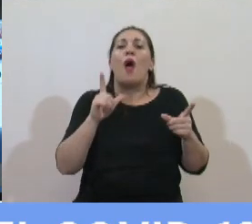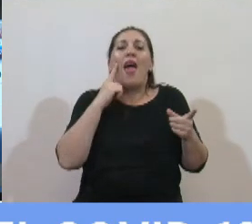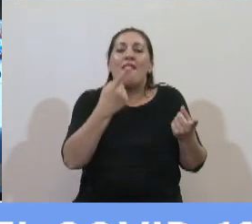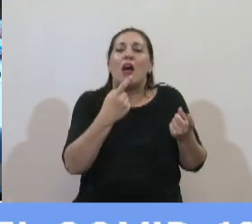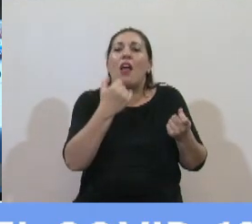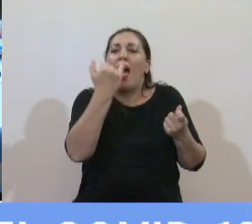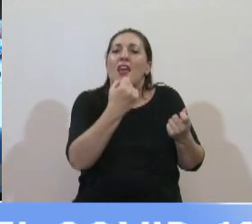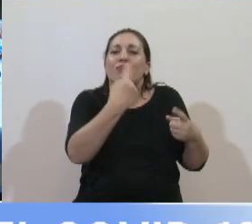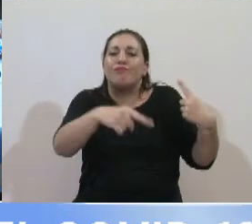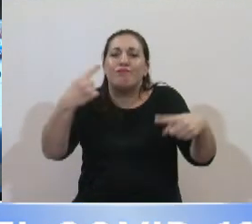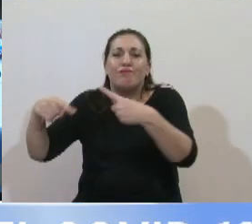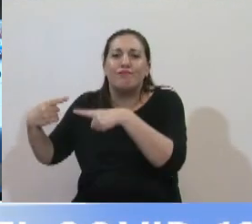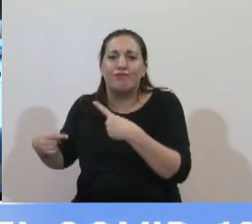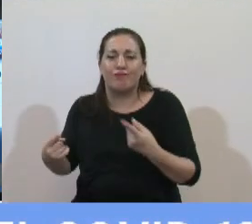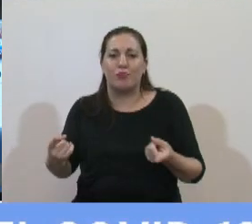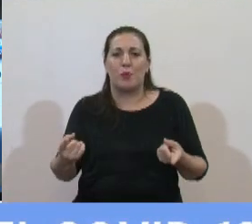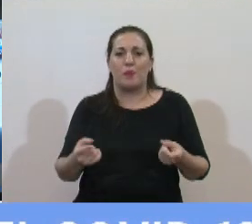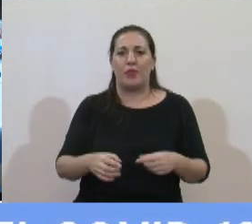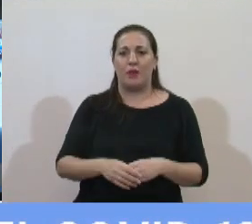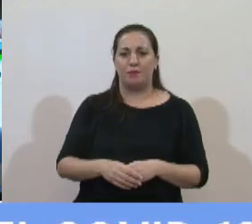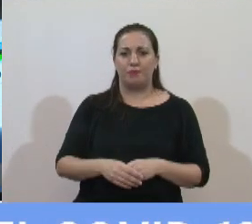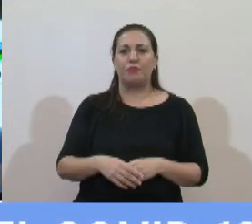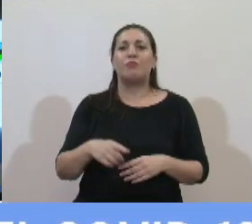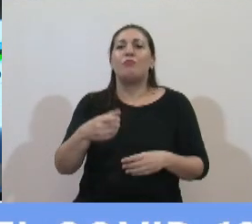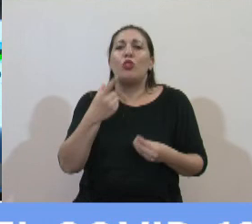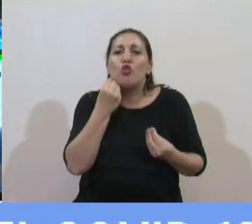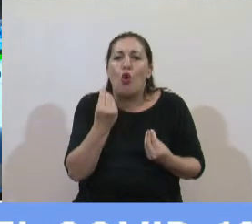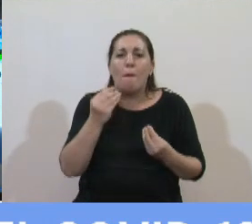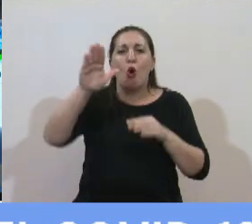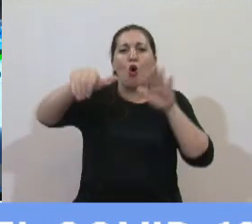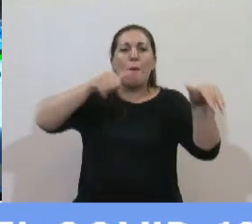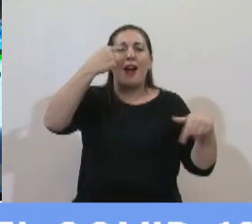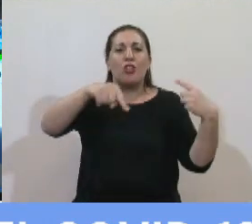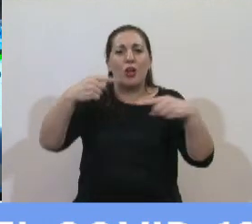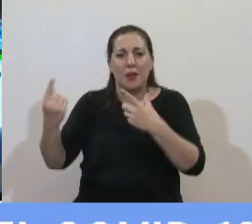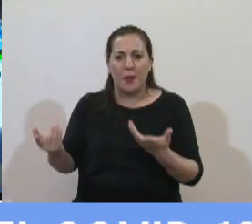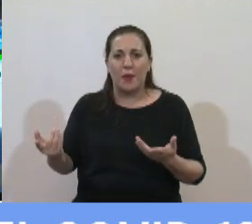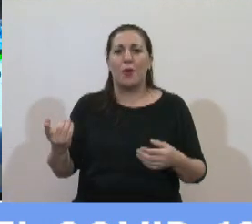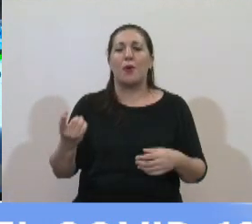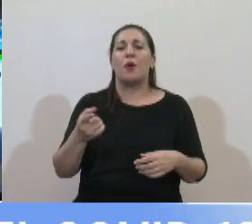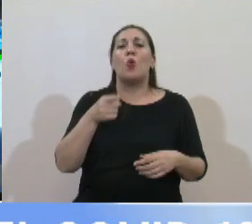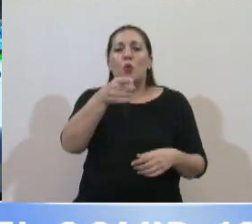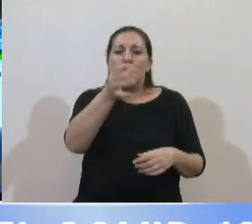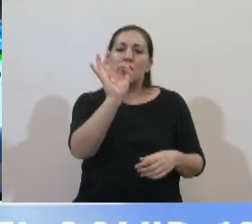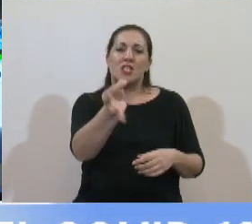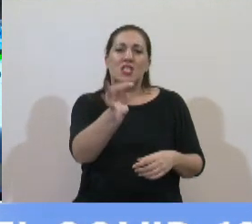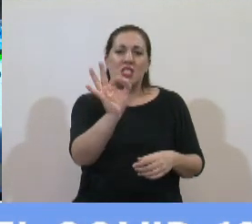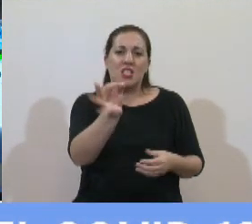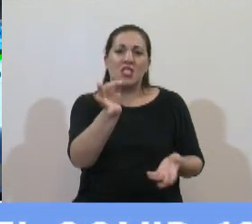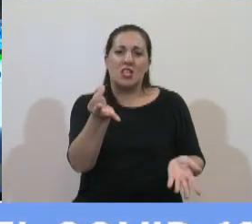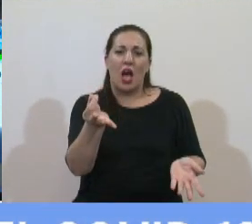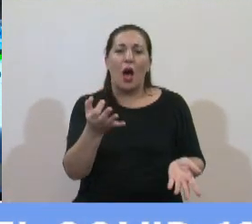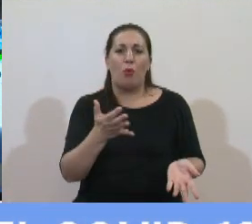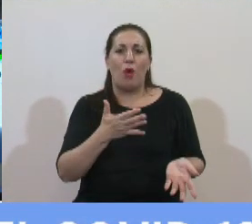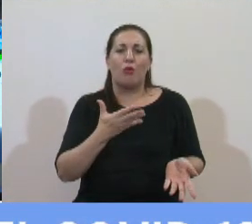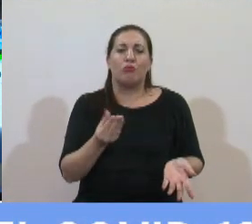de miradas cuando no se tiene la capacidad de generar una convocatoria distinta miren usted sabe fue presidenta en dos